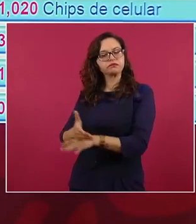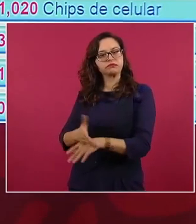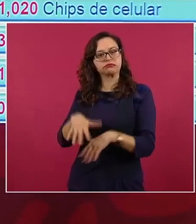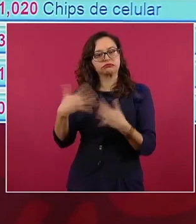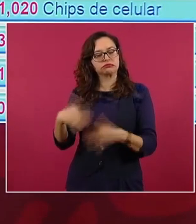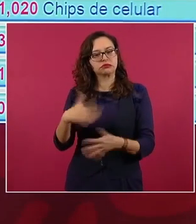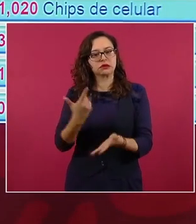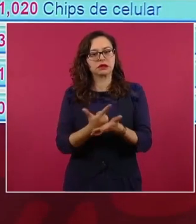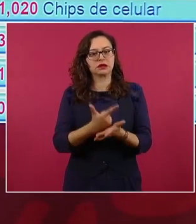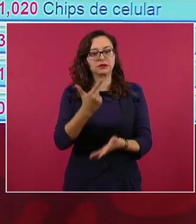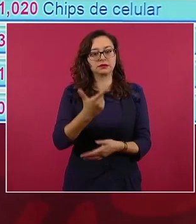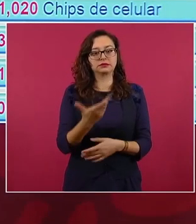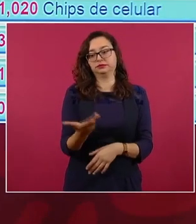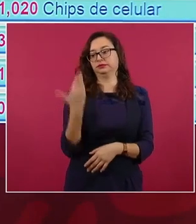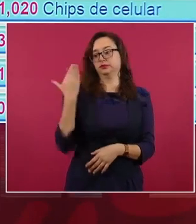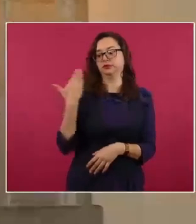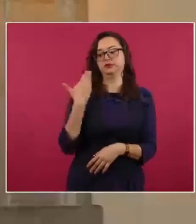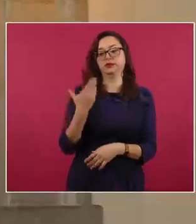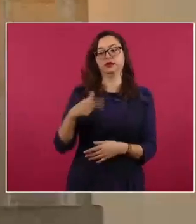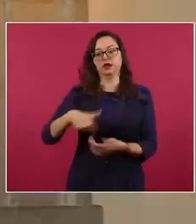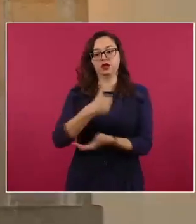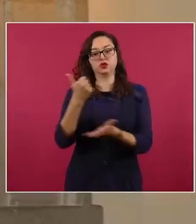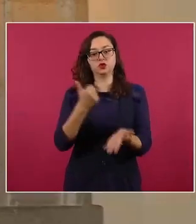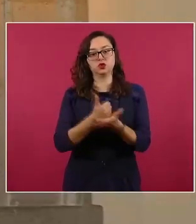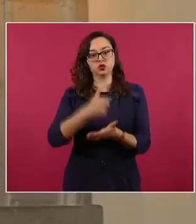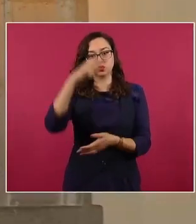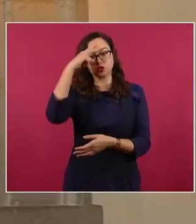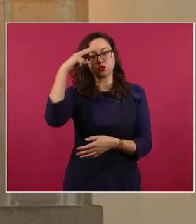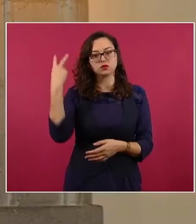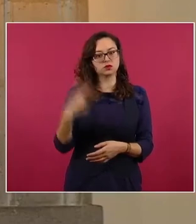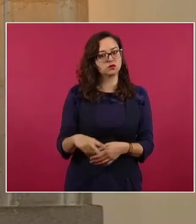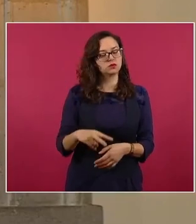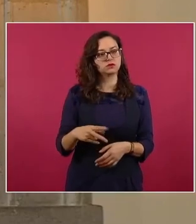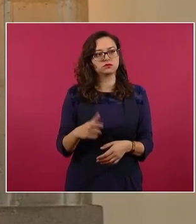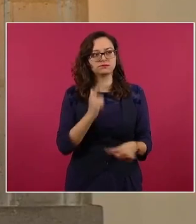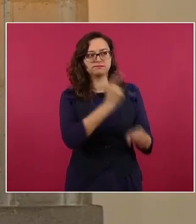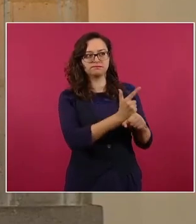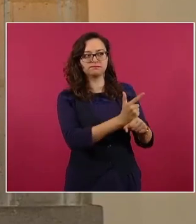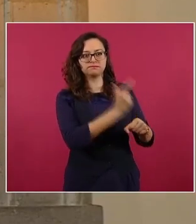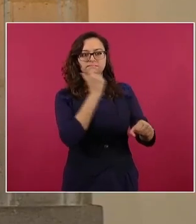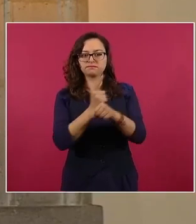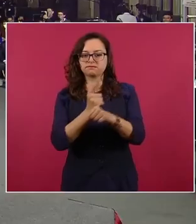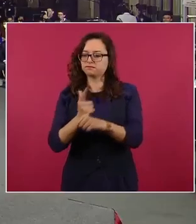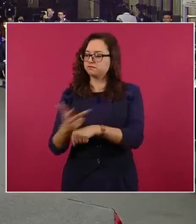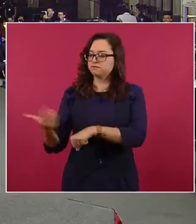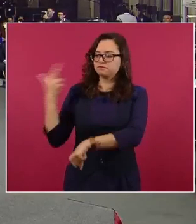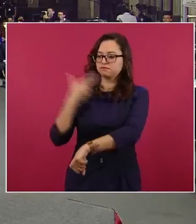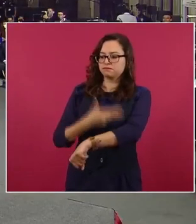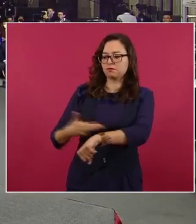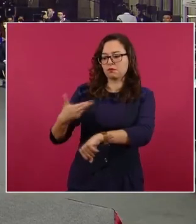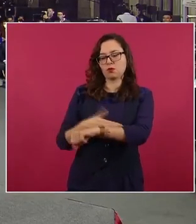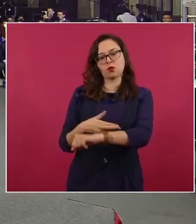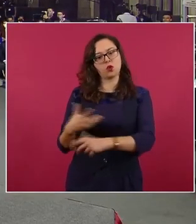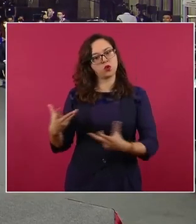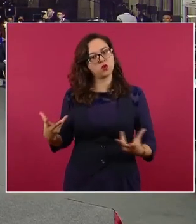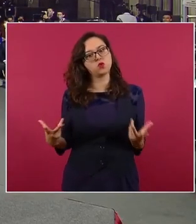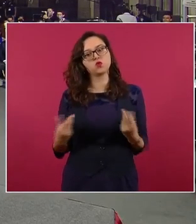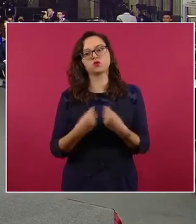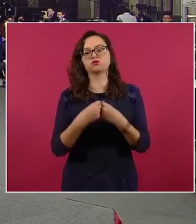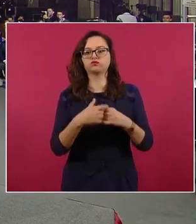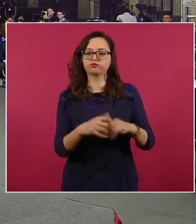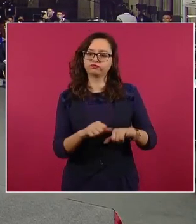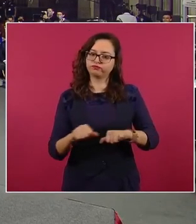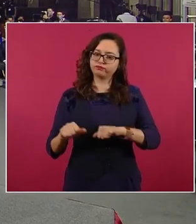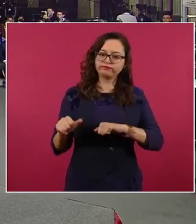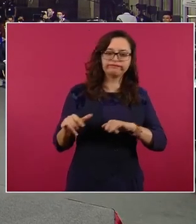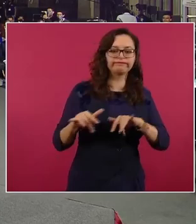Investigación de la Fiscalía General de Justicia de la Ciudad de México, en coordinación con la Secretaría de Seguridad